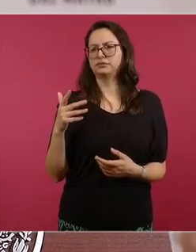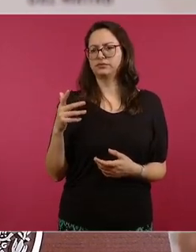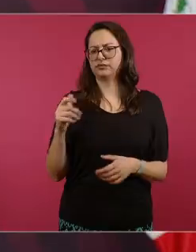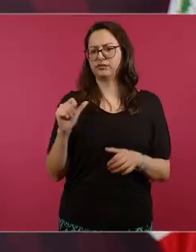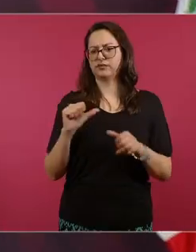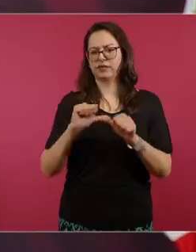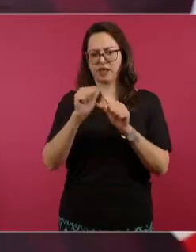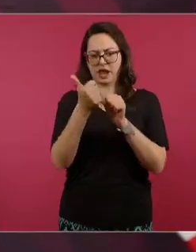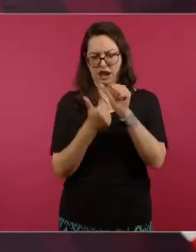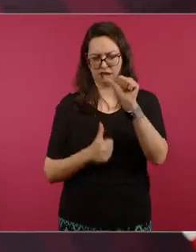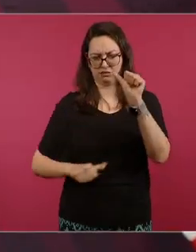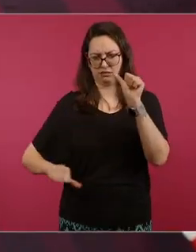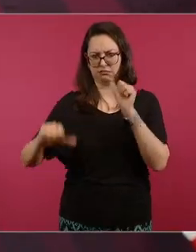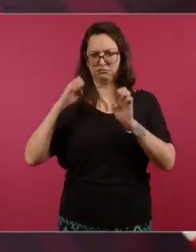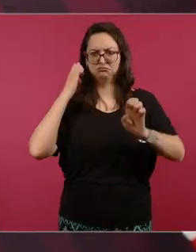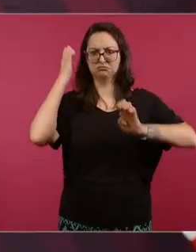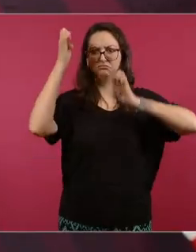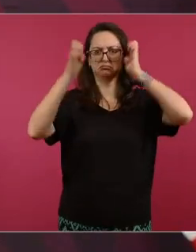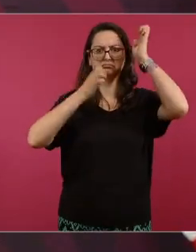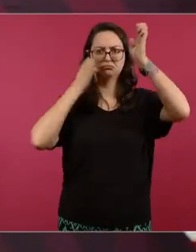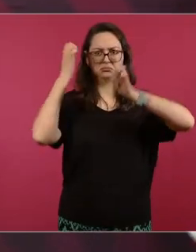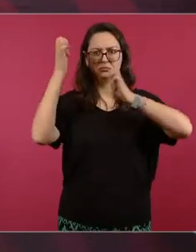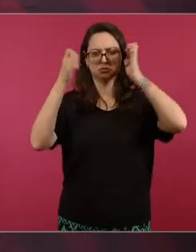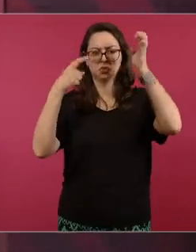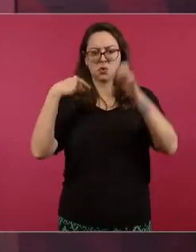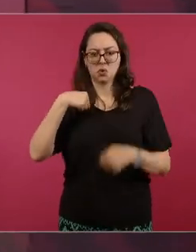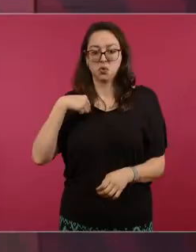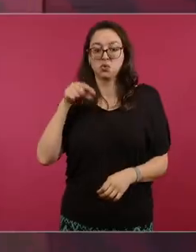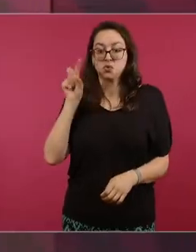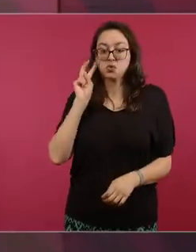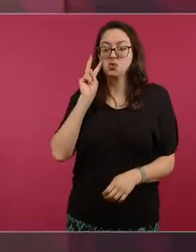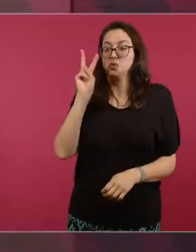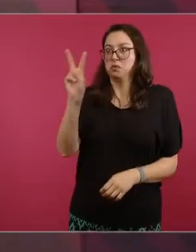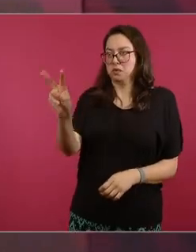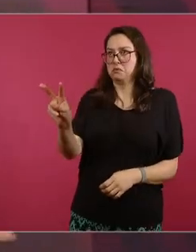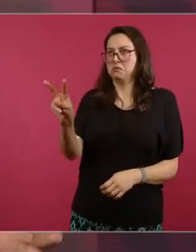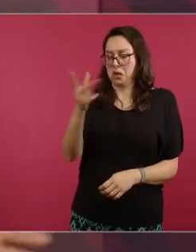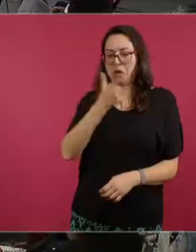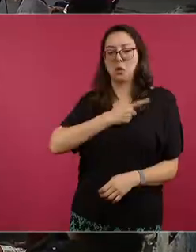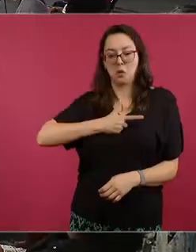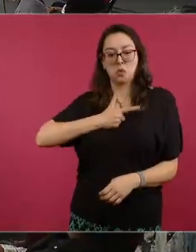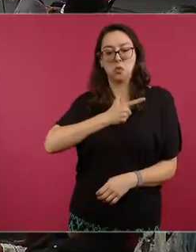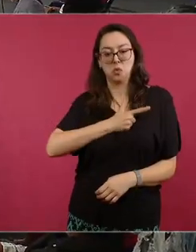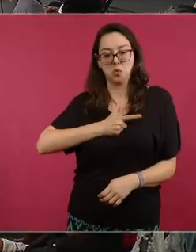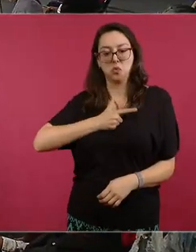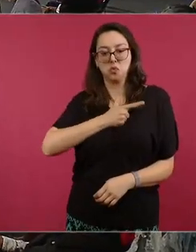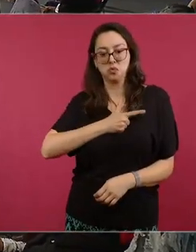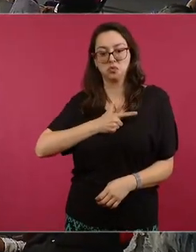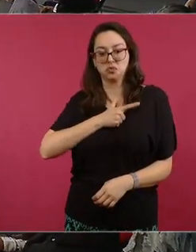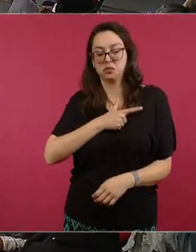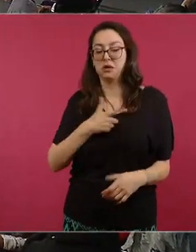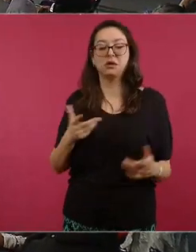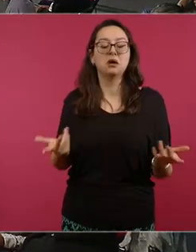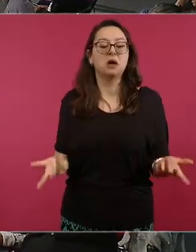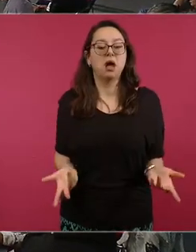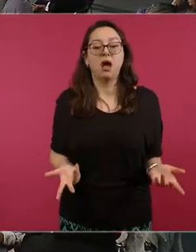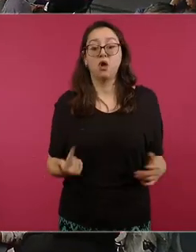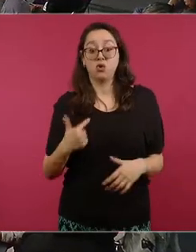que me gustó claro yo no lo haría porque ni tengo un carro así